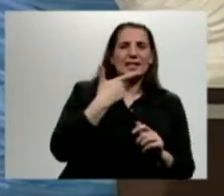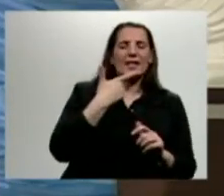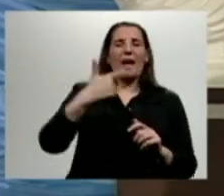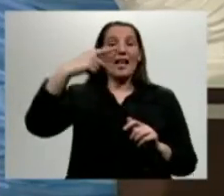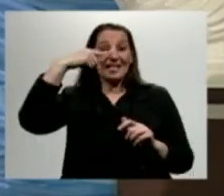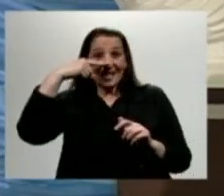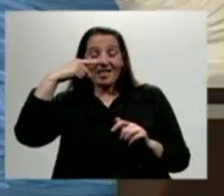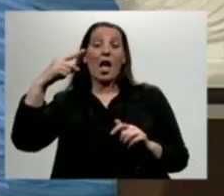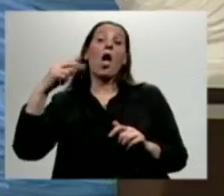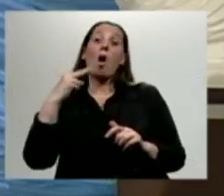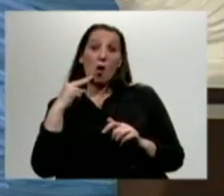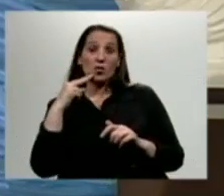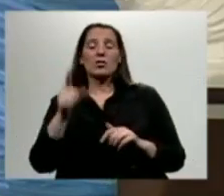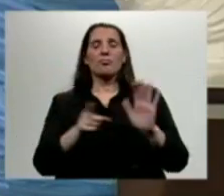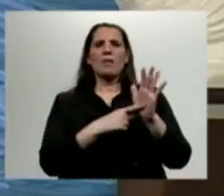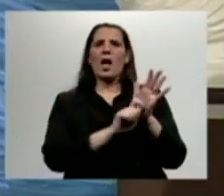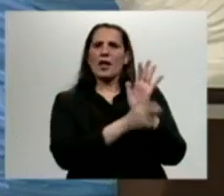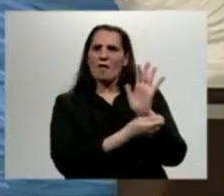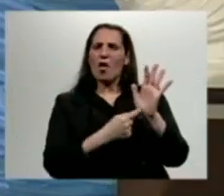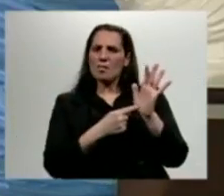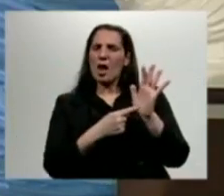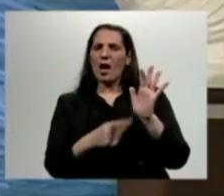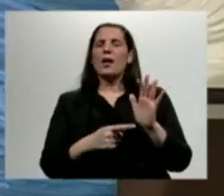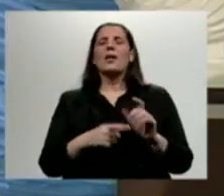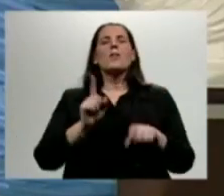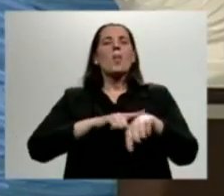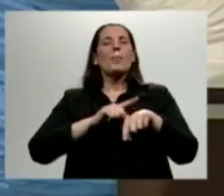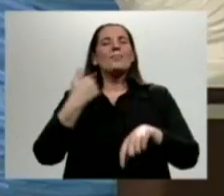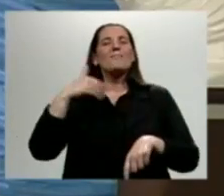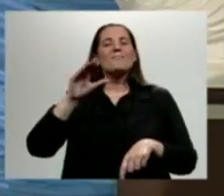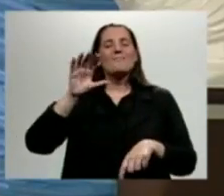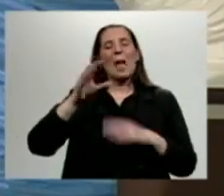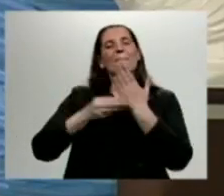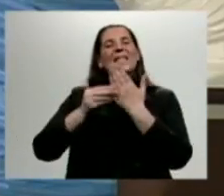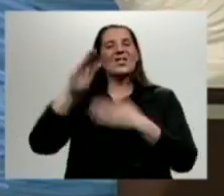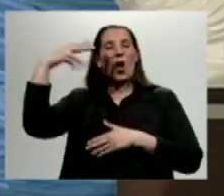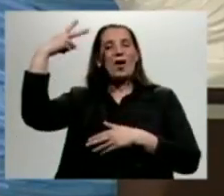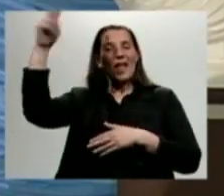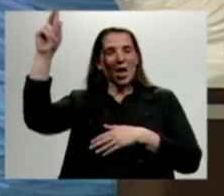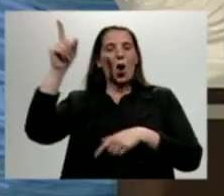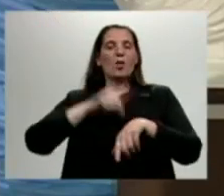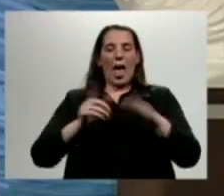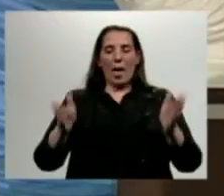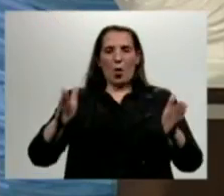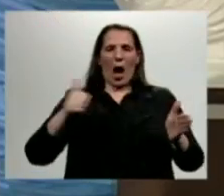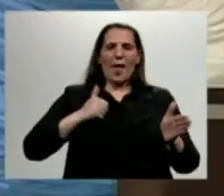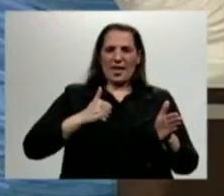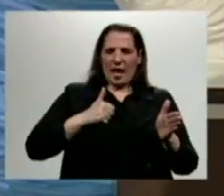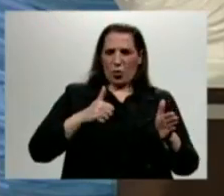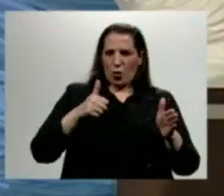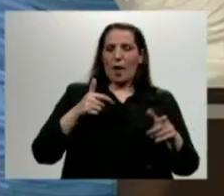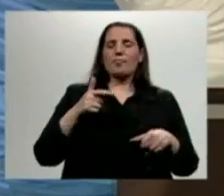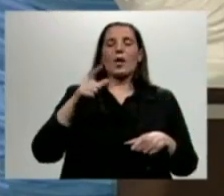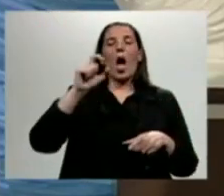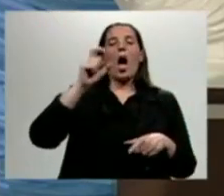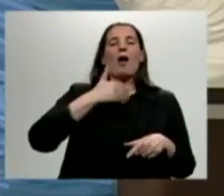fue una reforma que encabezó el entonces Ministro del Interior, doctor Guillermo Borda, durante la dictadura de Honganía. Con lo cual vemos